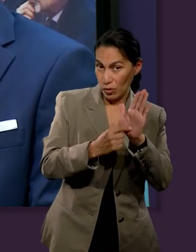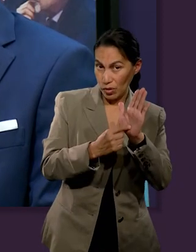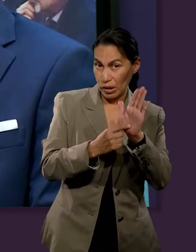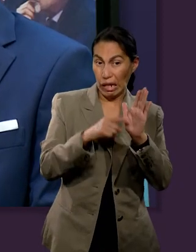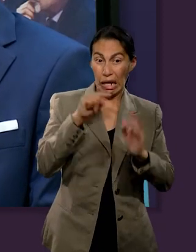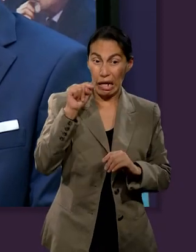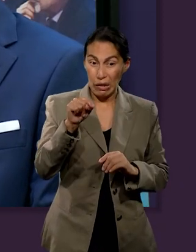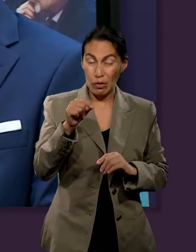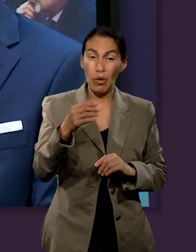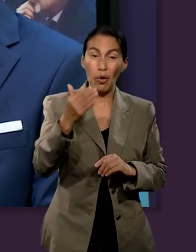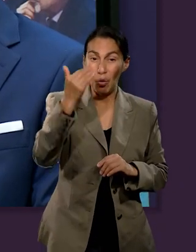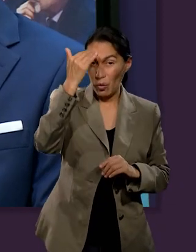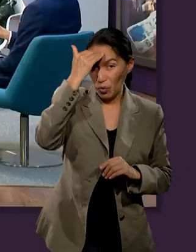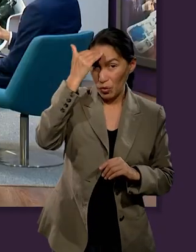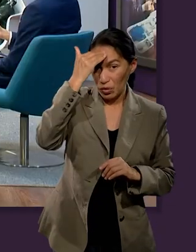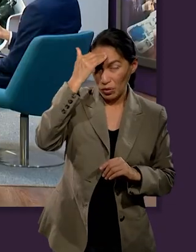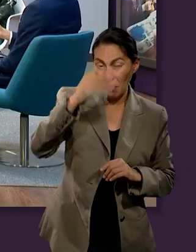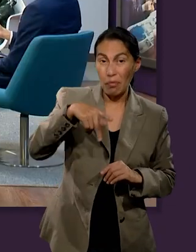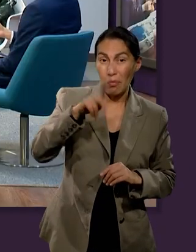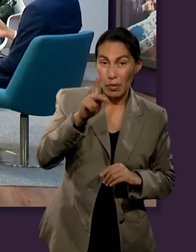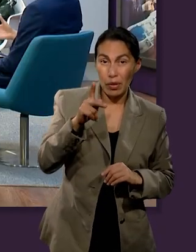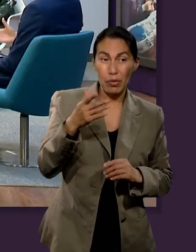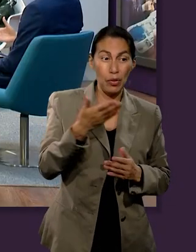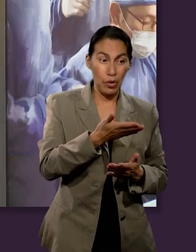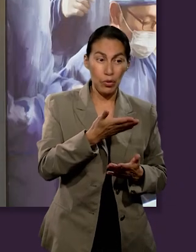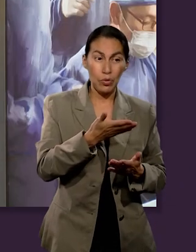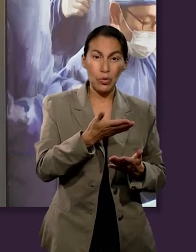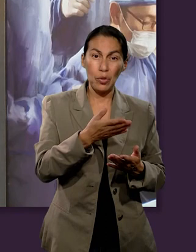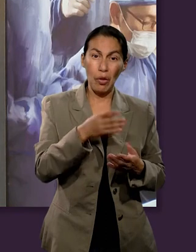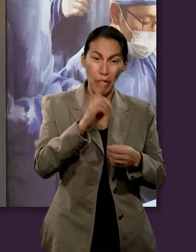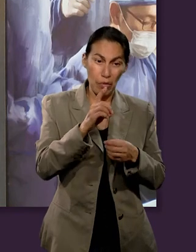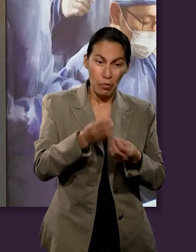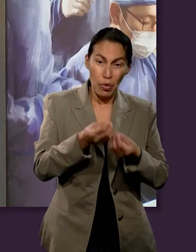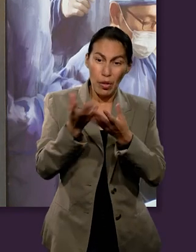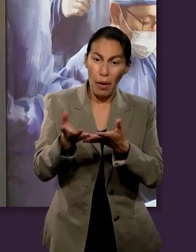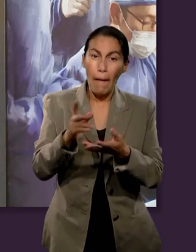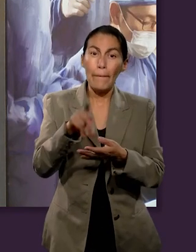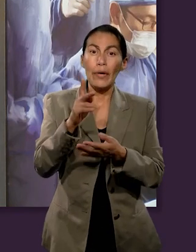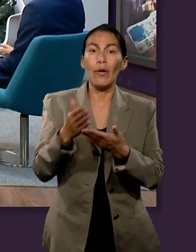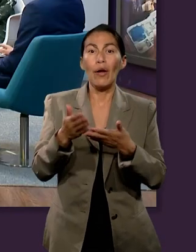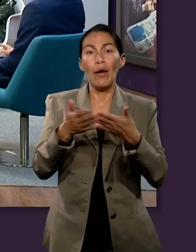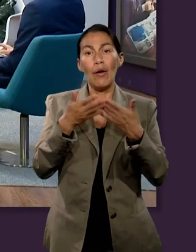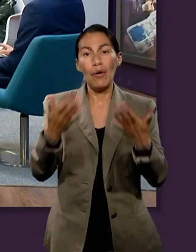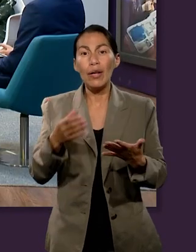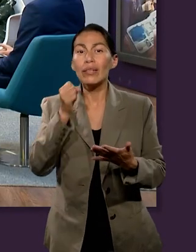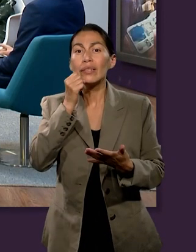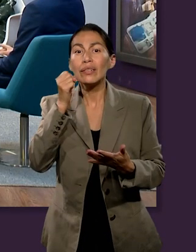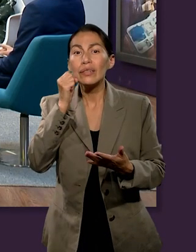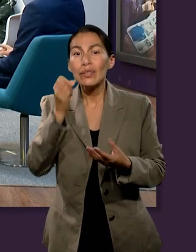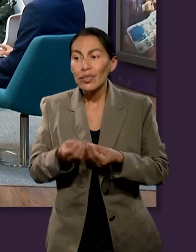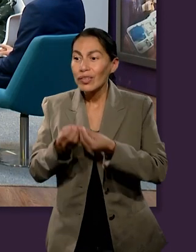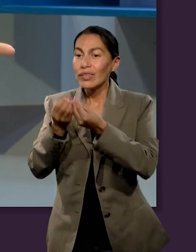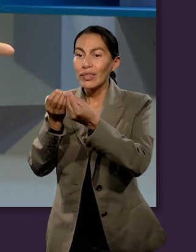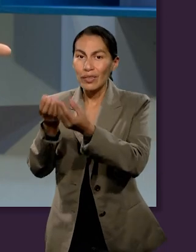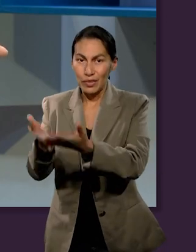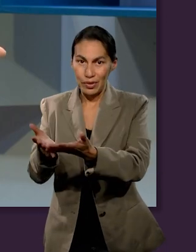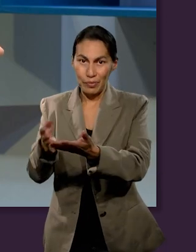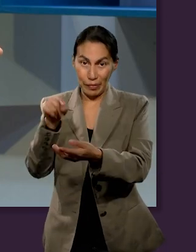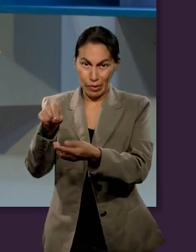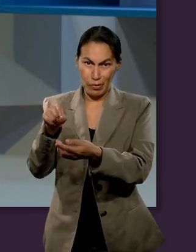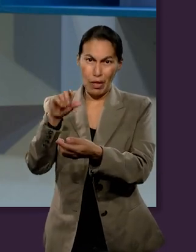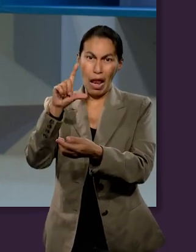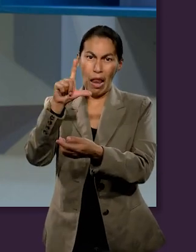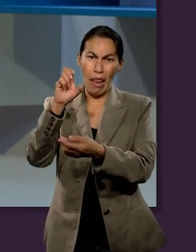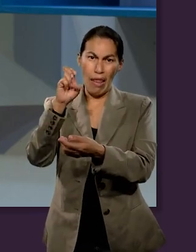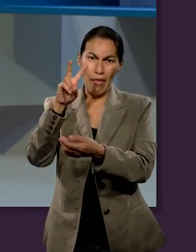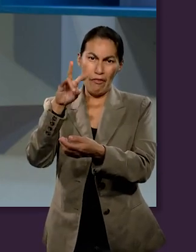utiliza este conocimiento que ellos ya tenían, pero ahora lo aplica hacia el sostén de los levitas. Ok. Antes se le dio a un sacerdote